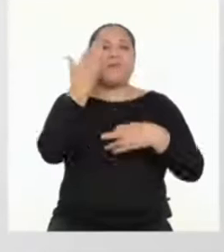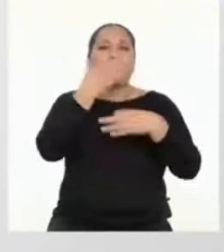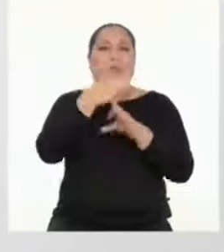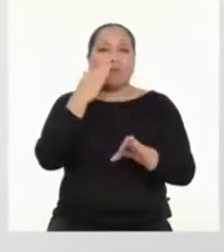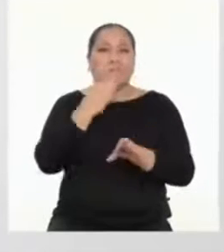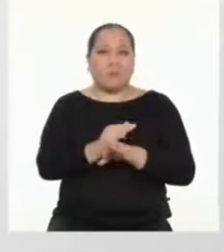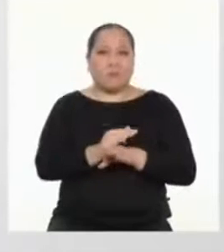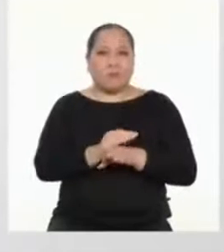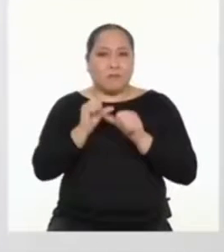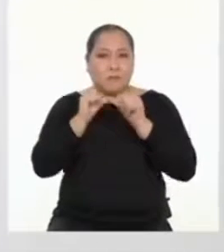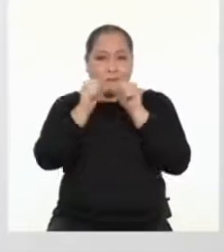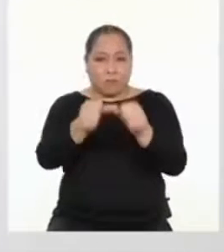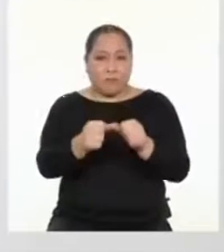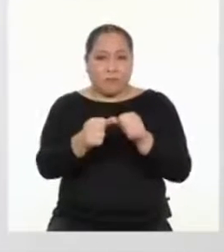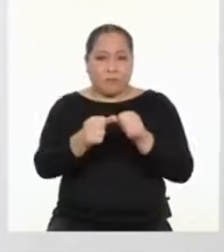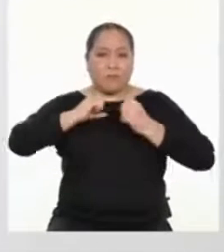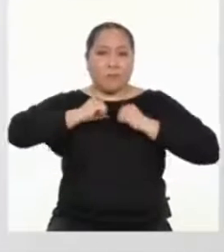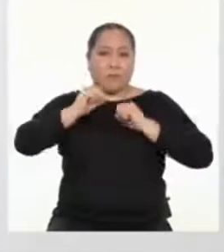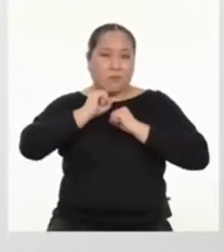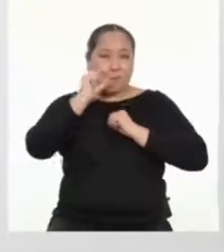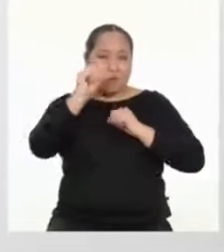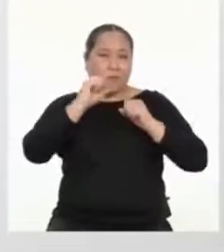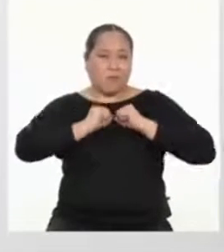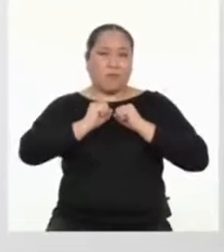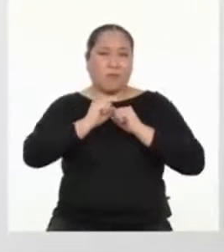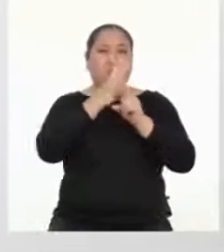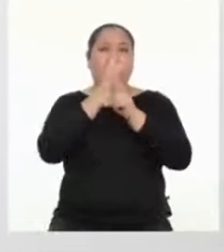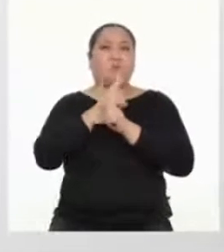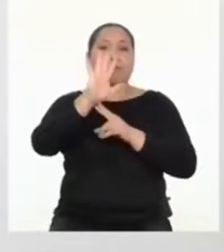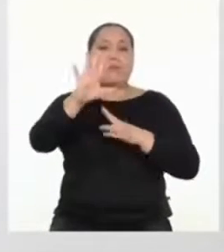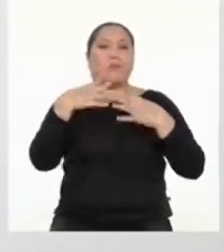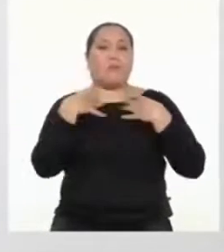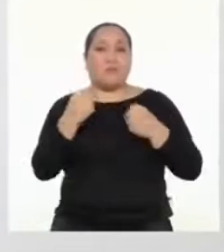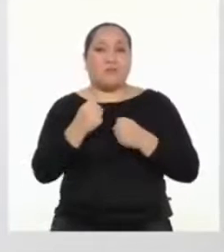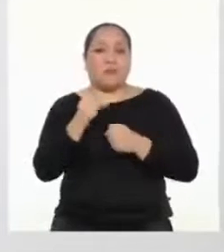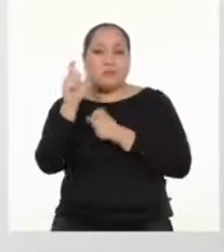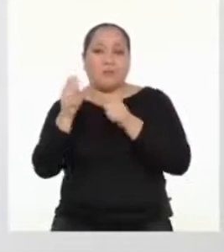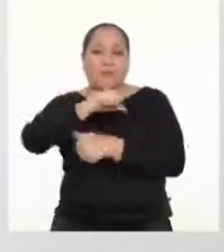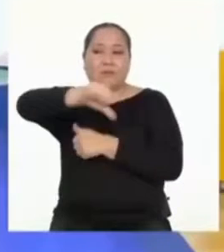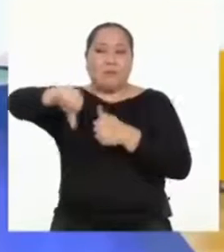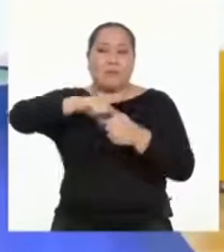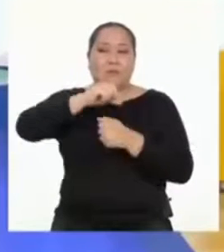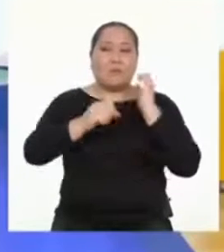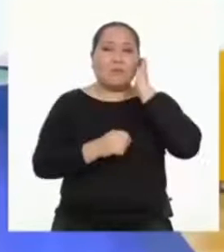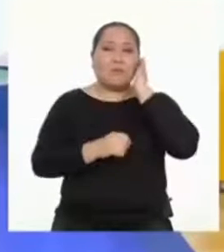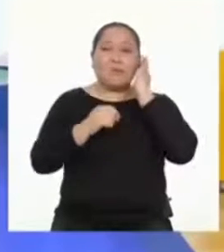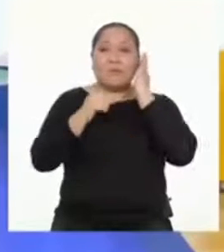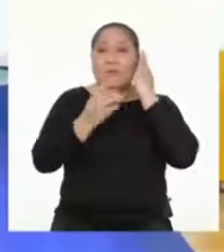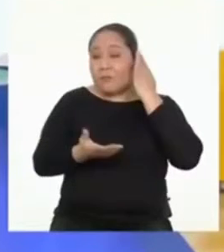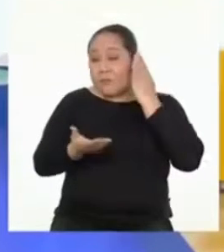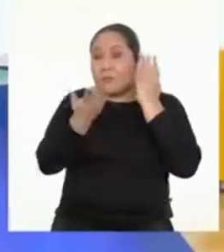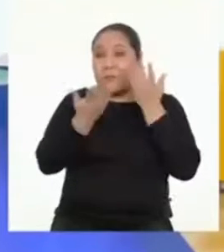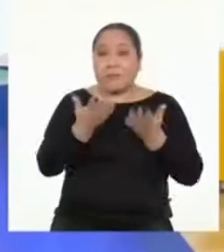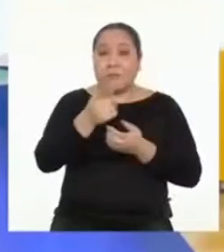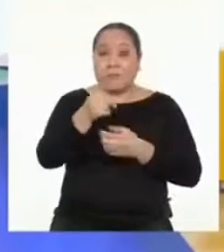estrategia para poder mantener algo de actividad física y cuidar tu salud y la de quienes te rodean. Tal vez